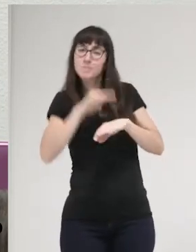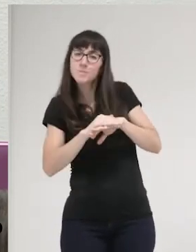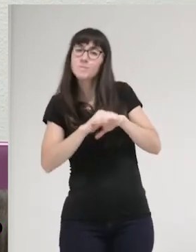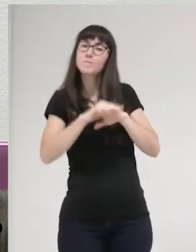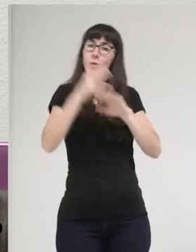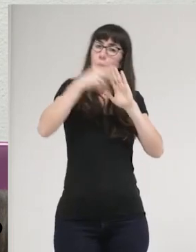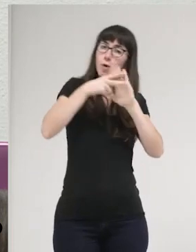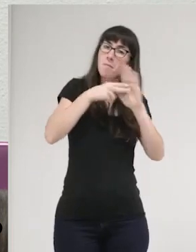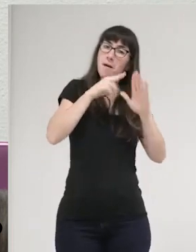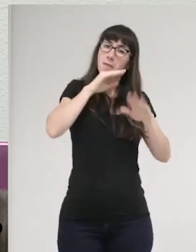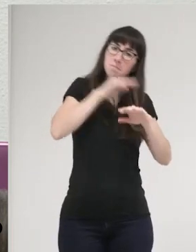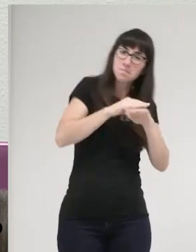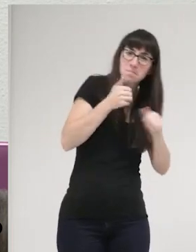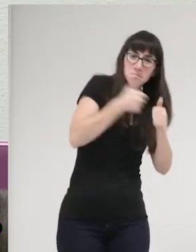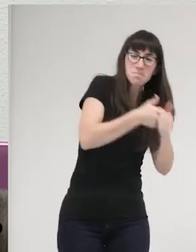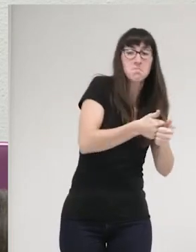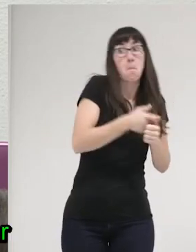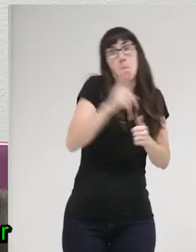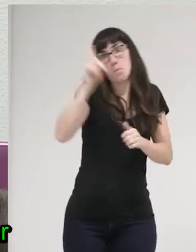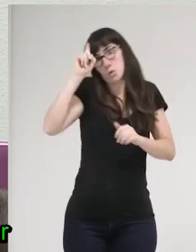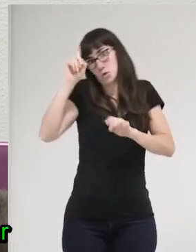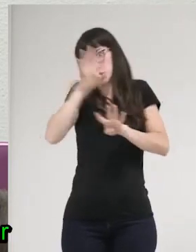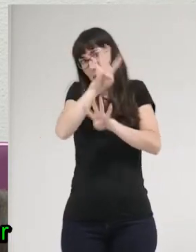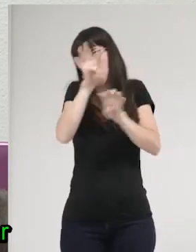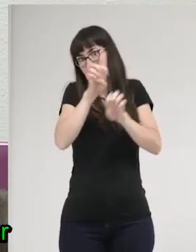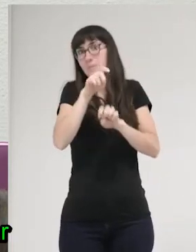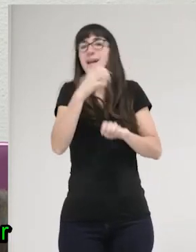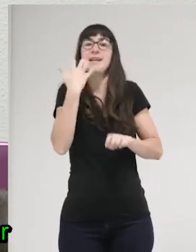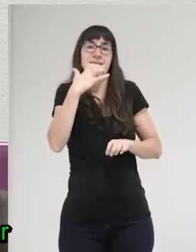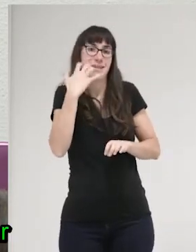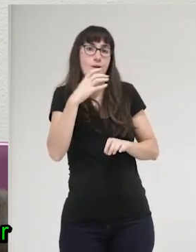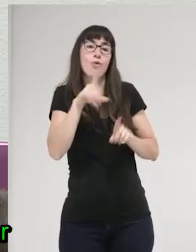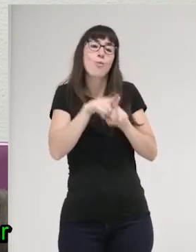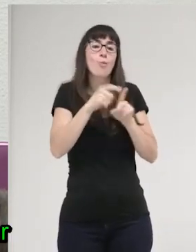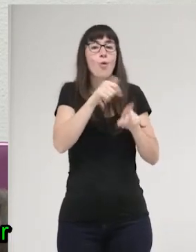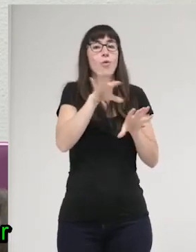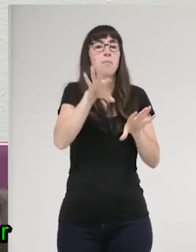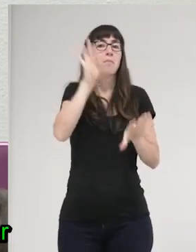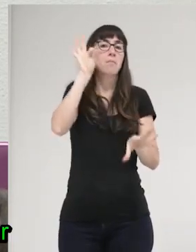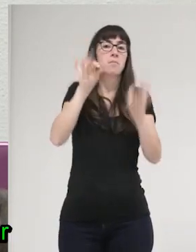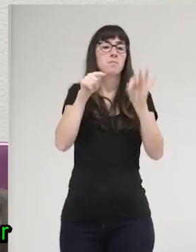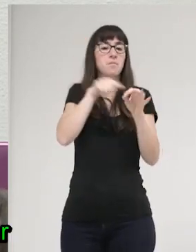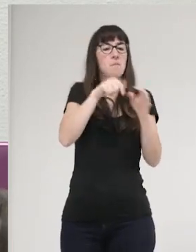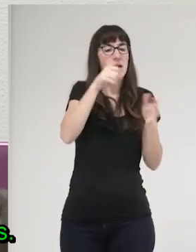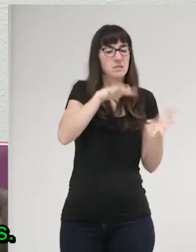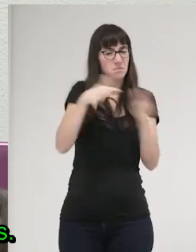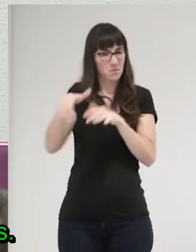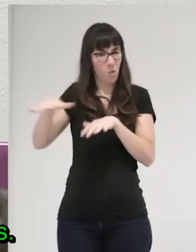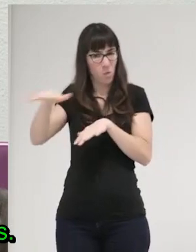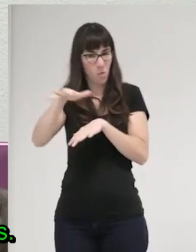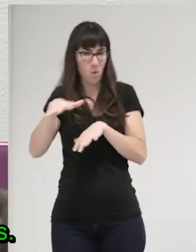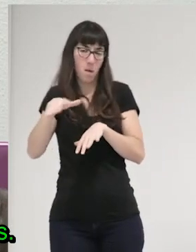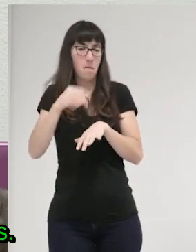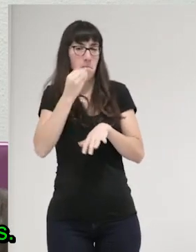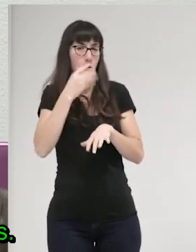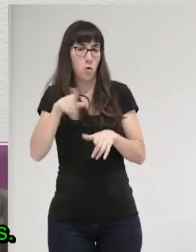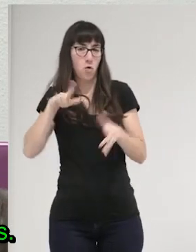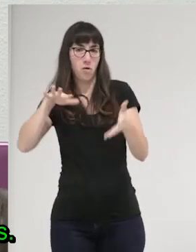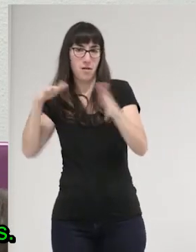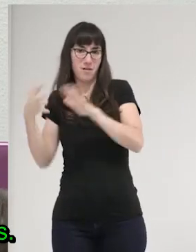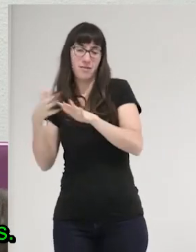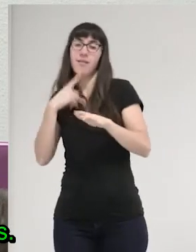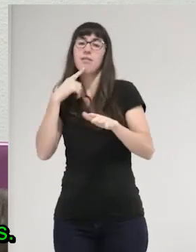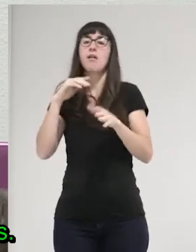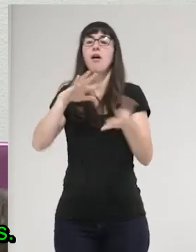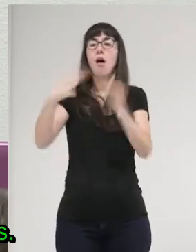en cualquier caso es bastante raro, ¿no? Probablemente lo que hay ahí es una selección de a dónde la vamos a aplicar y, por tanto, ya vemos que no se aplica de la